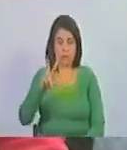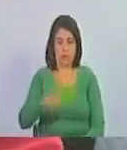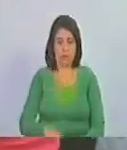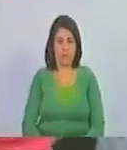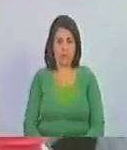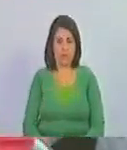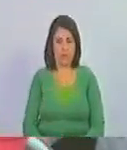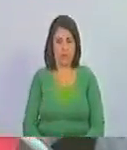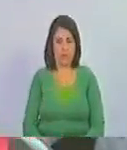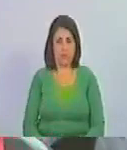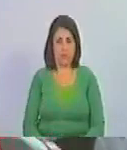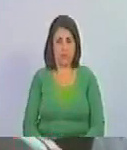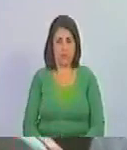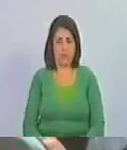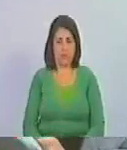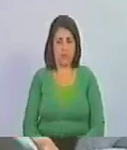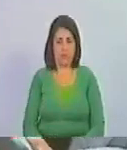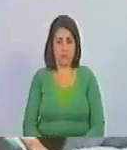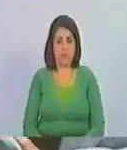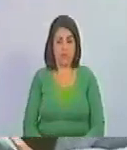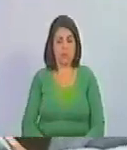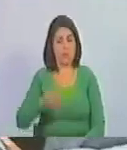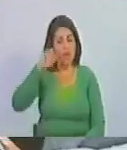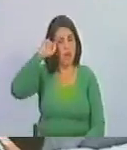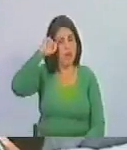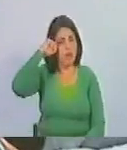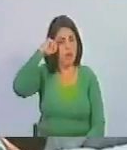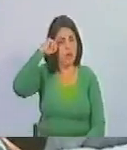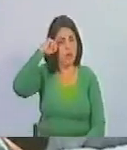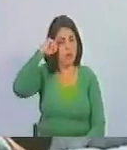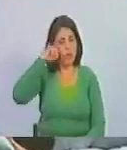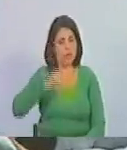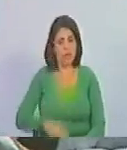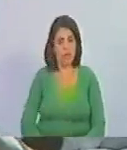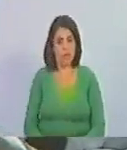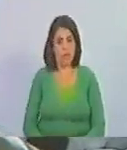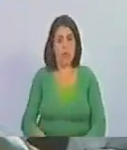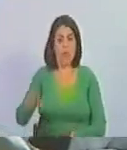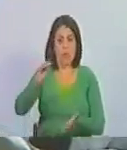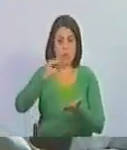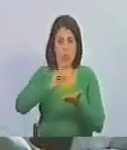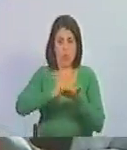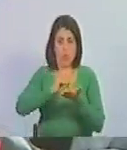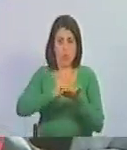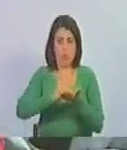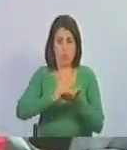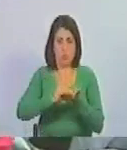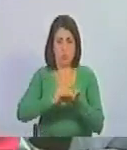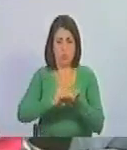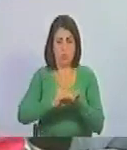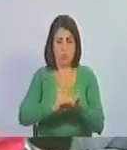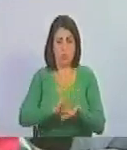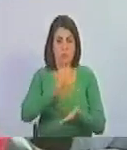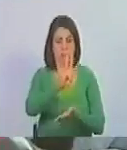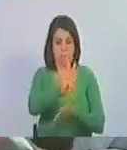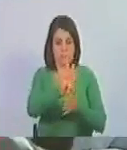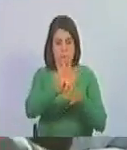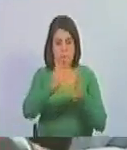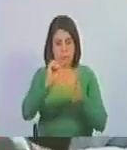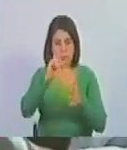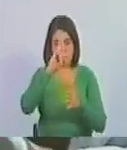donde conmemoramos, una vez más, el 40